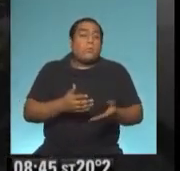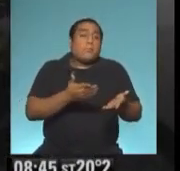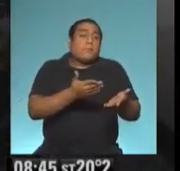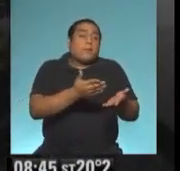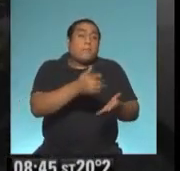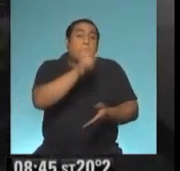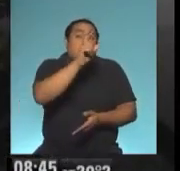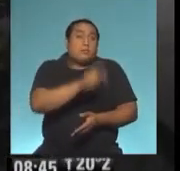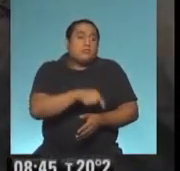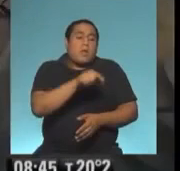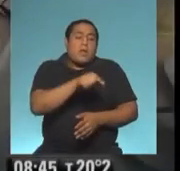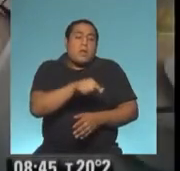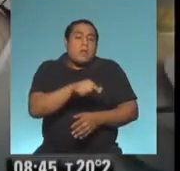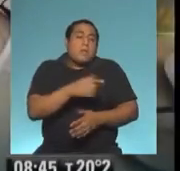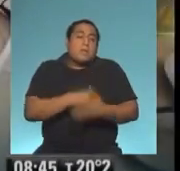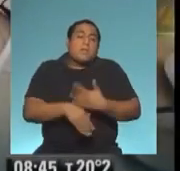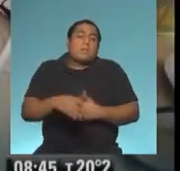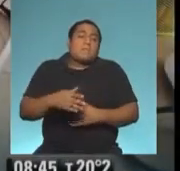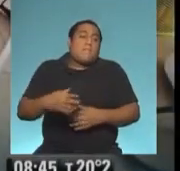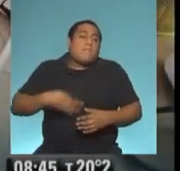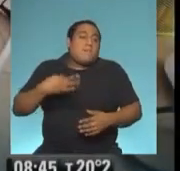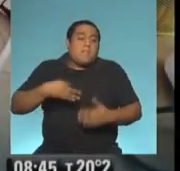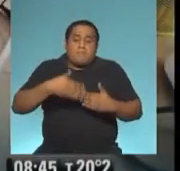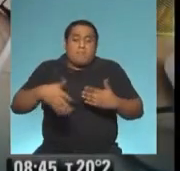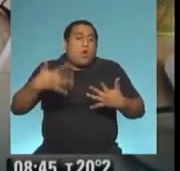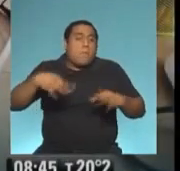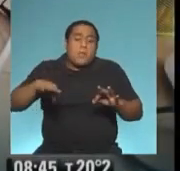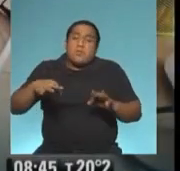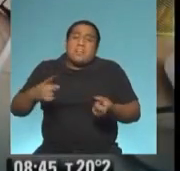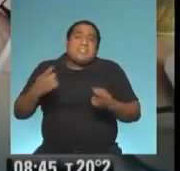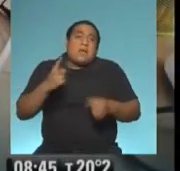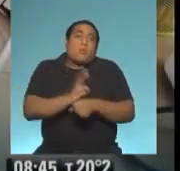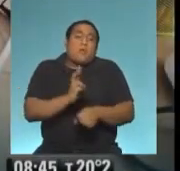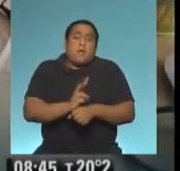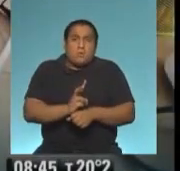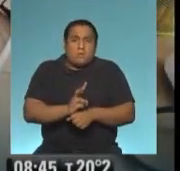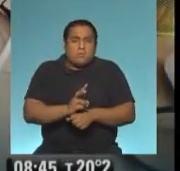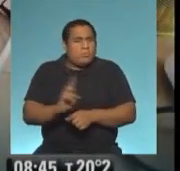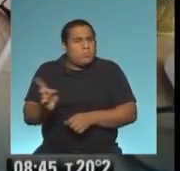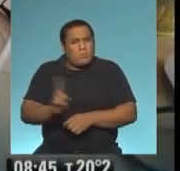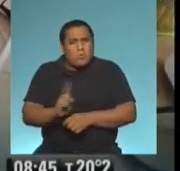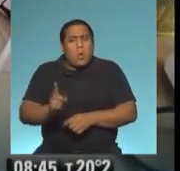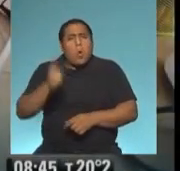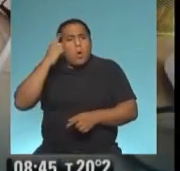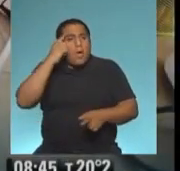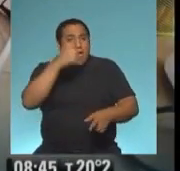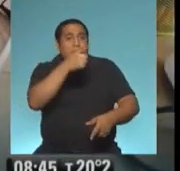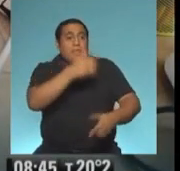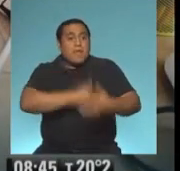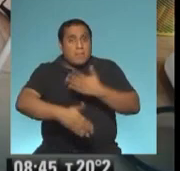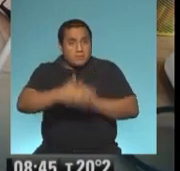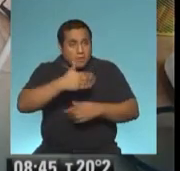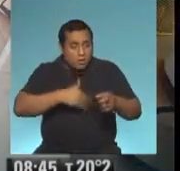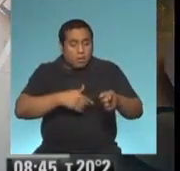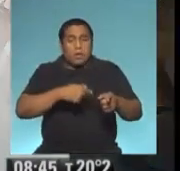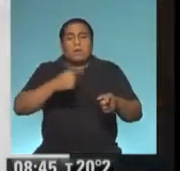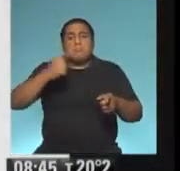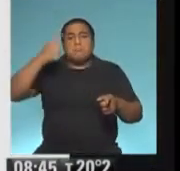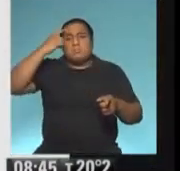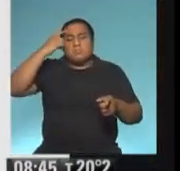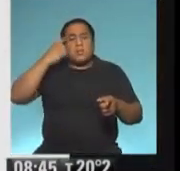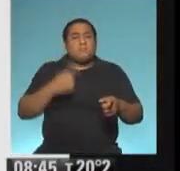demandar cuidados extremos, no dejar de pensar a la persona con discapacidad como que es una cuestión